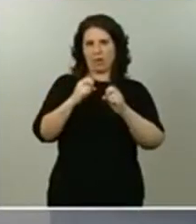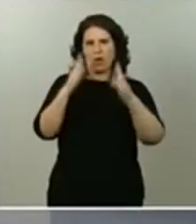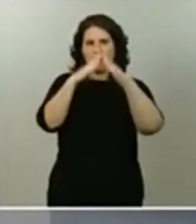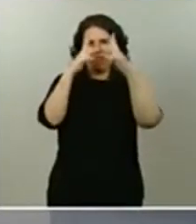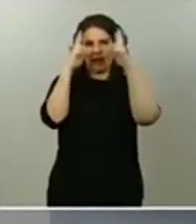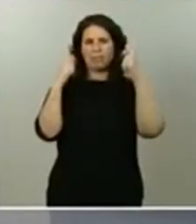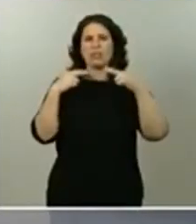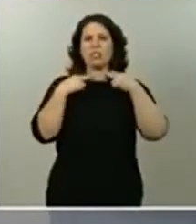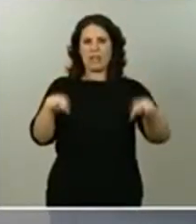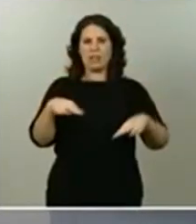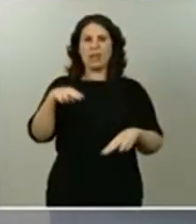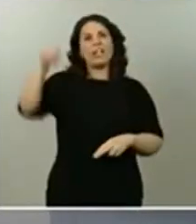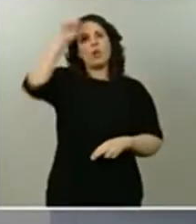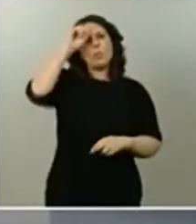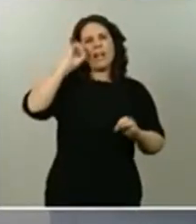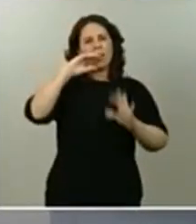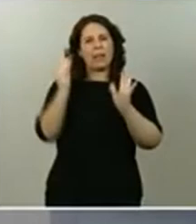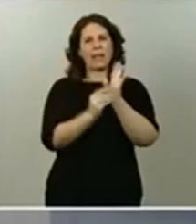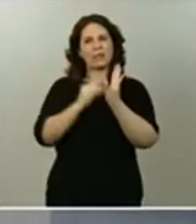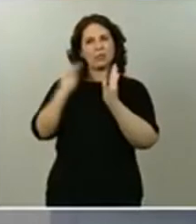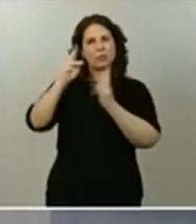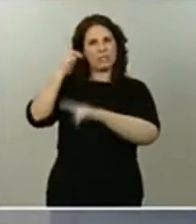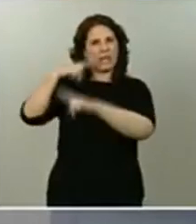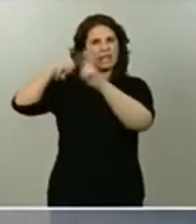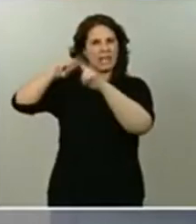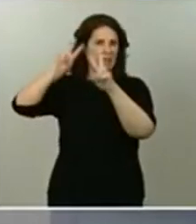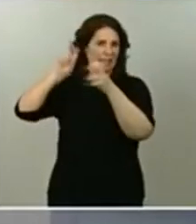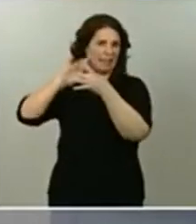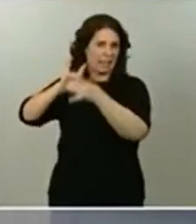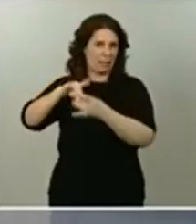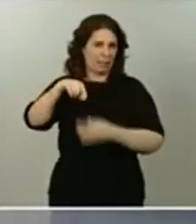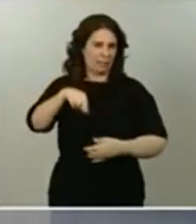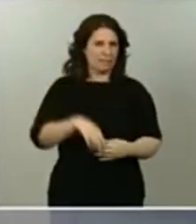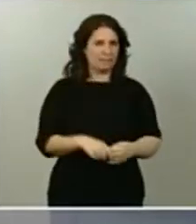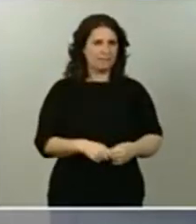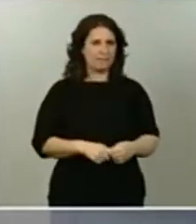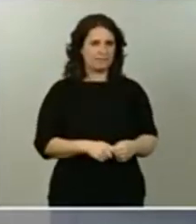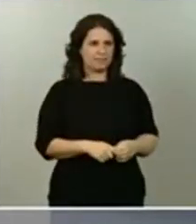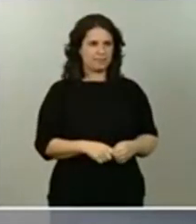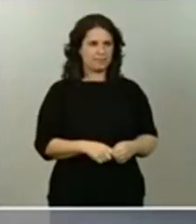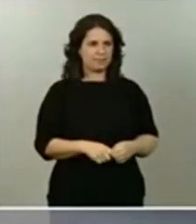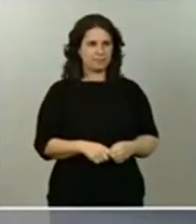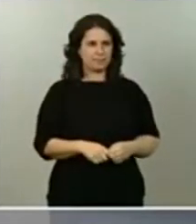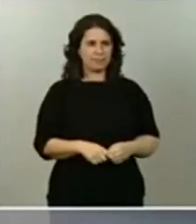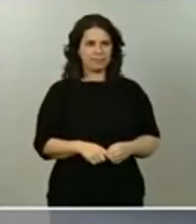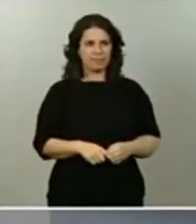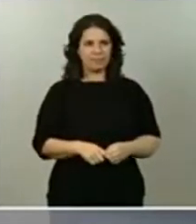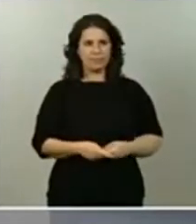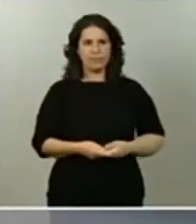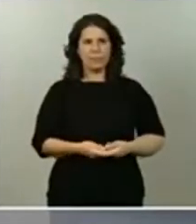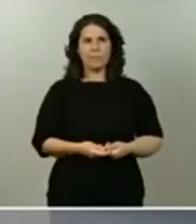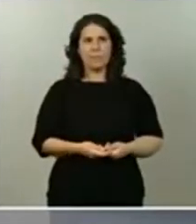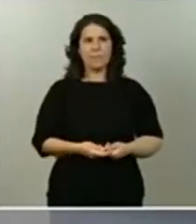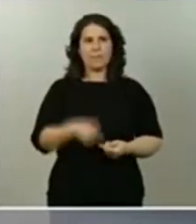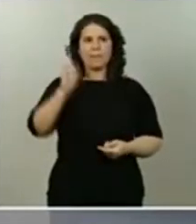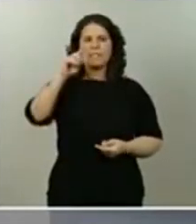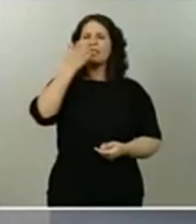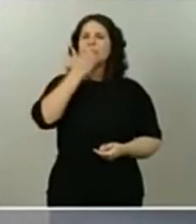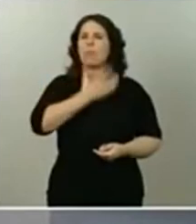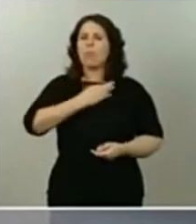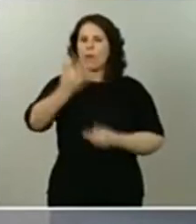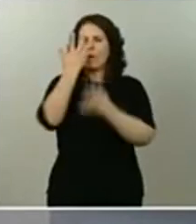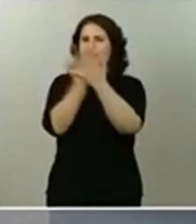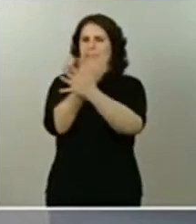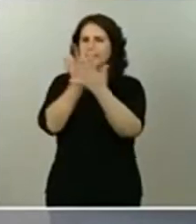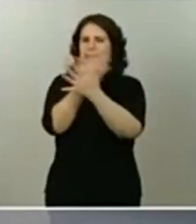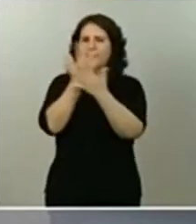decreto de la Generalitat a este respecto y qué cree que deben, si nos puede explicitar un poco más, qué es lo que deben